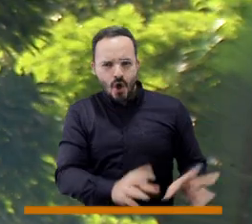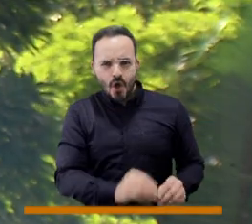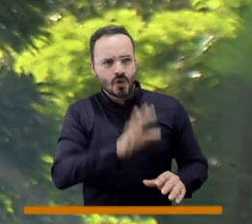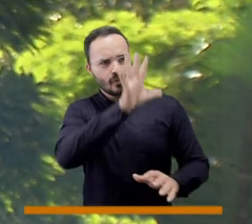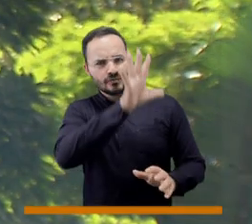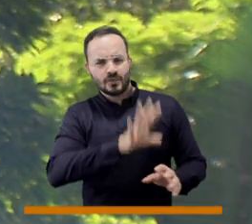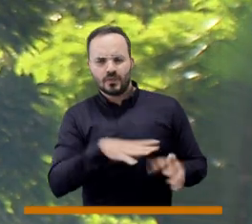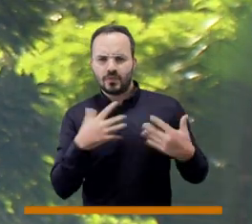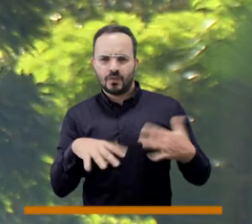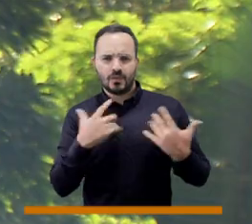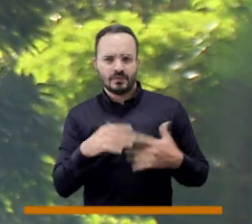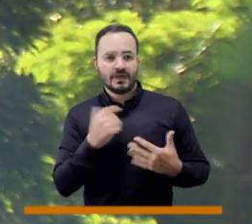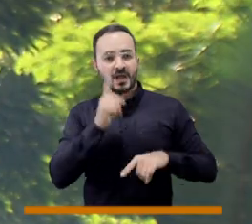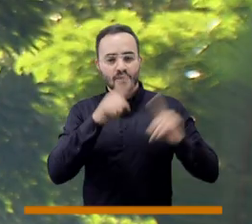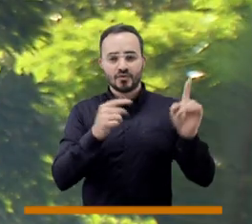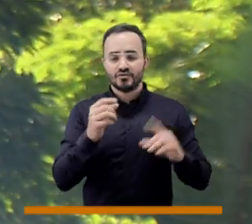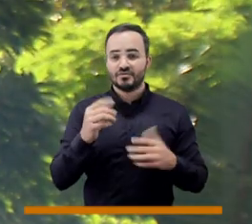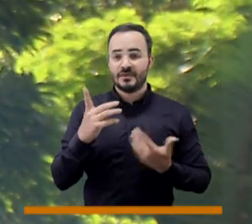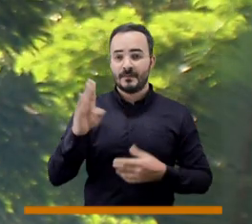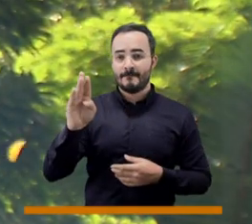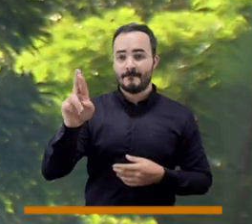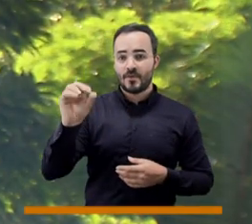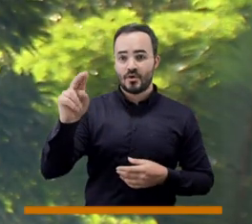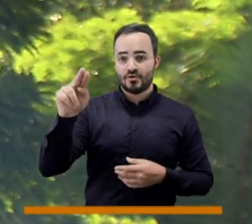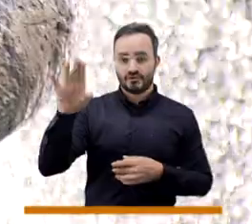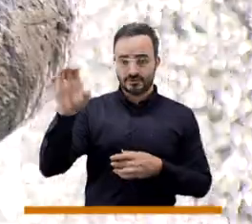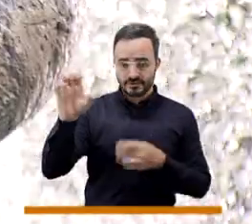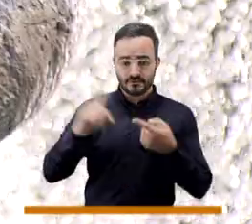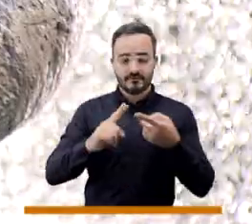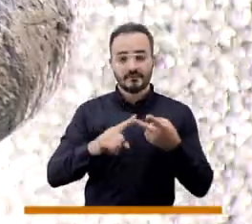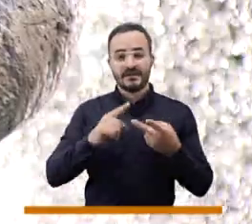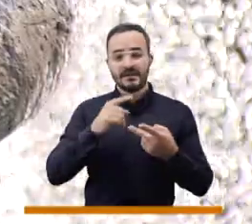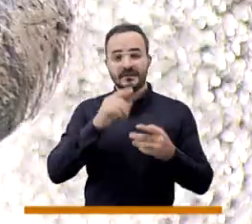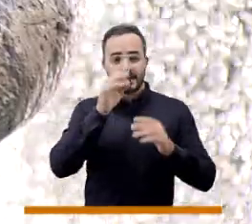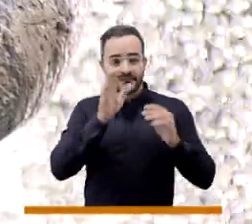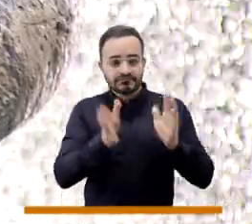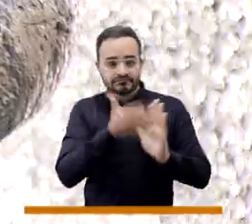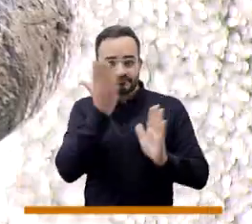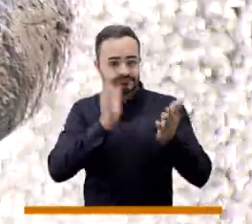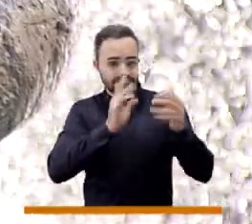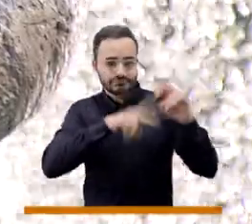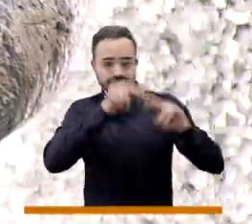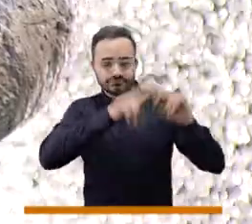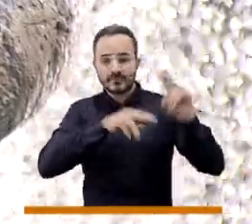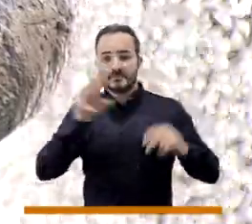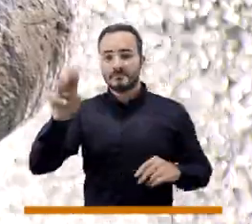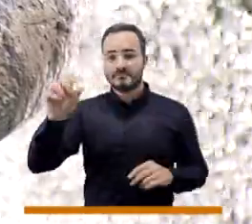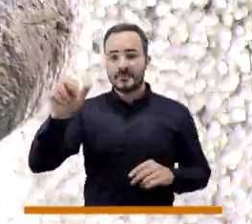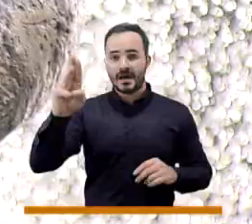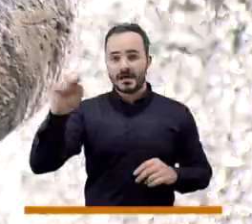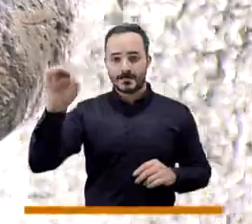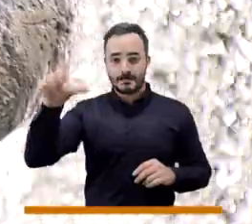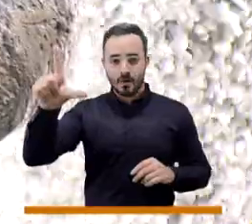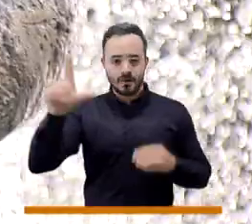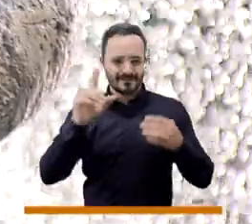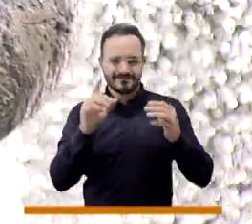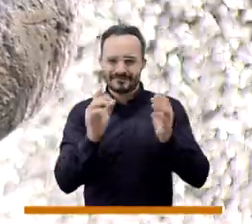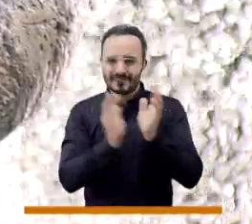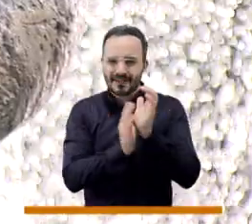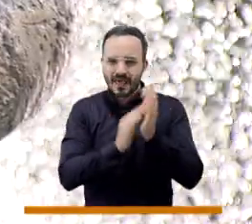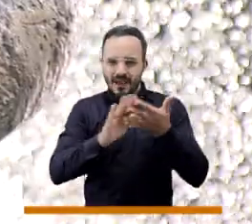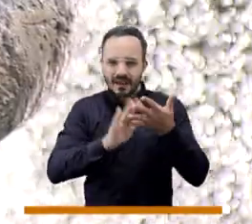importante. Muchas de ellas están en bronce o en mármol, son muy grandes, por eso lo de monumentales, no podemos, digamos,